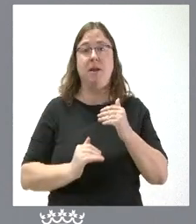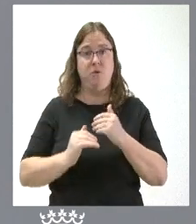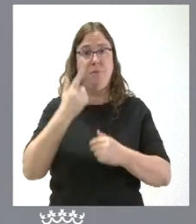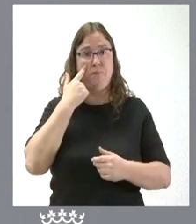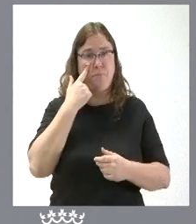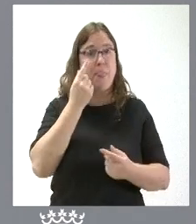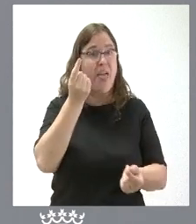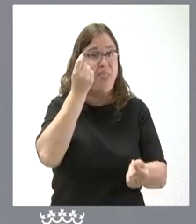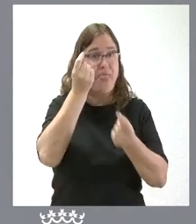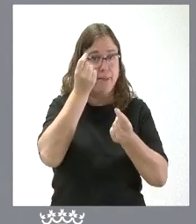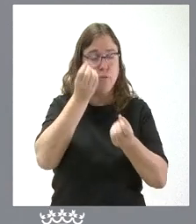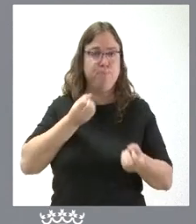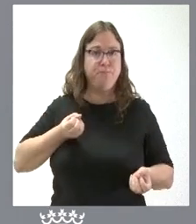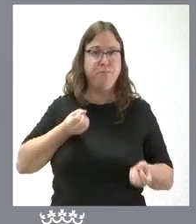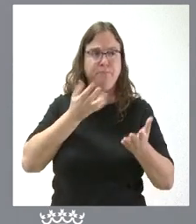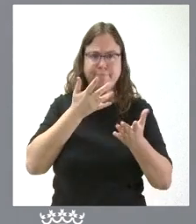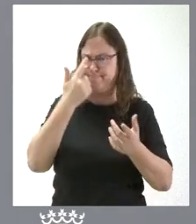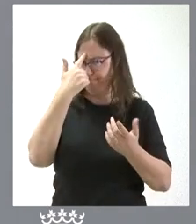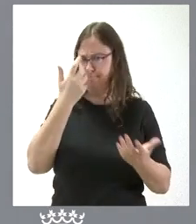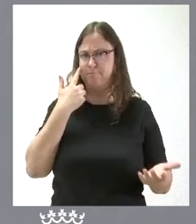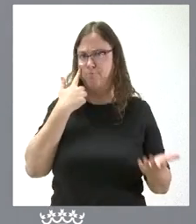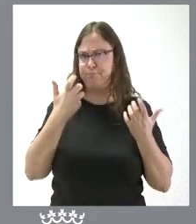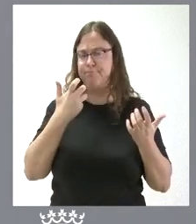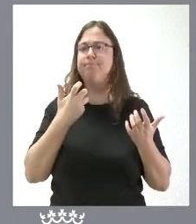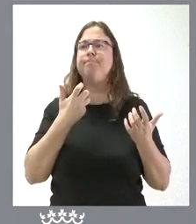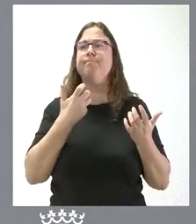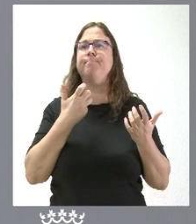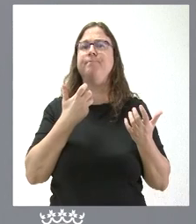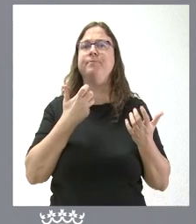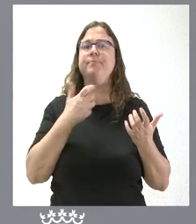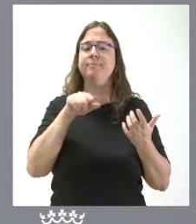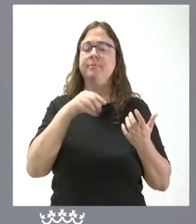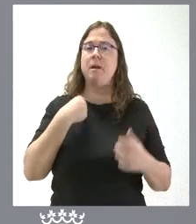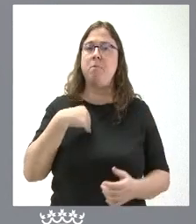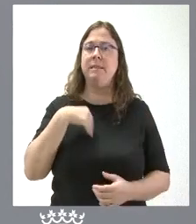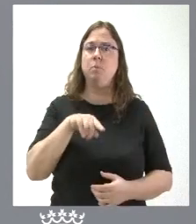un dato que es muy explicativo de este